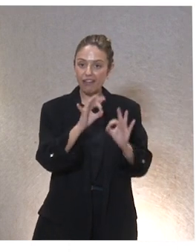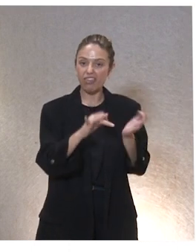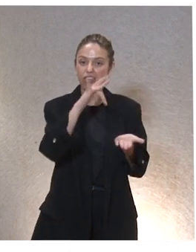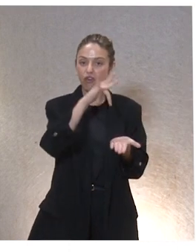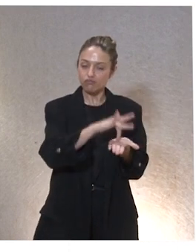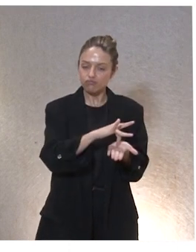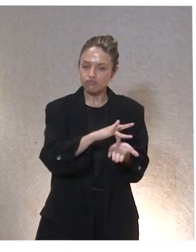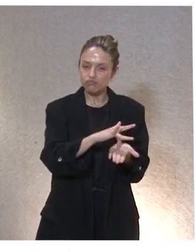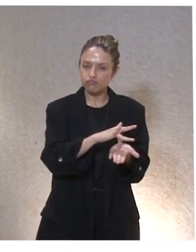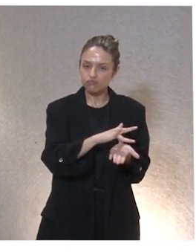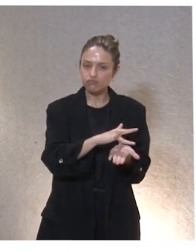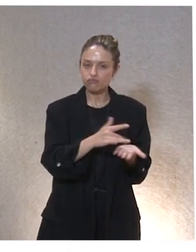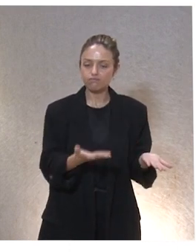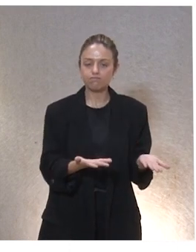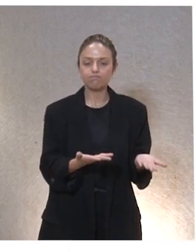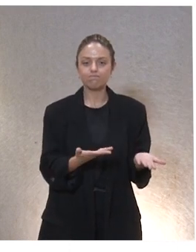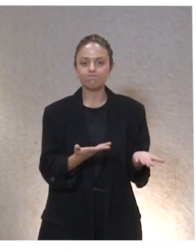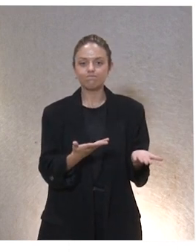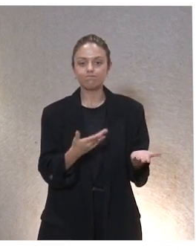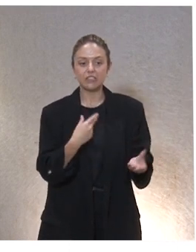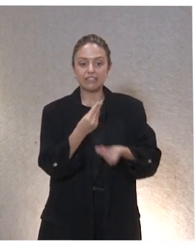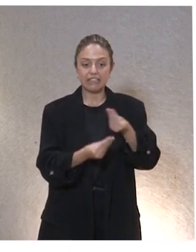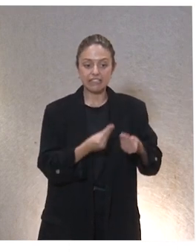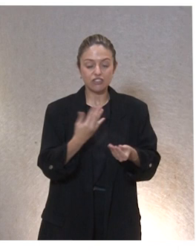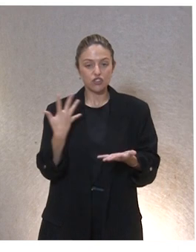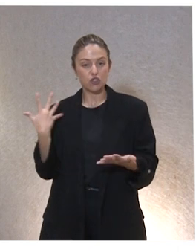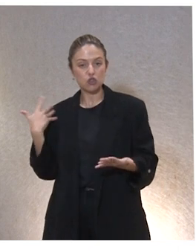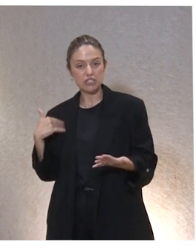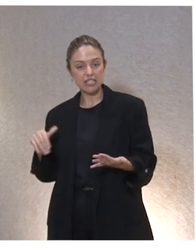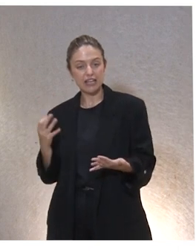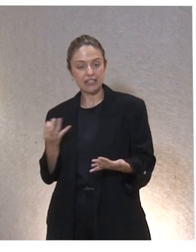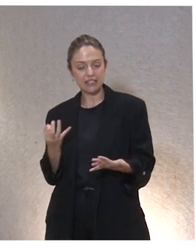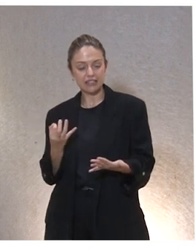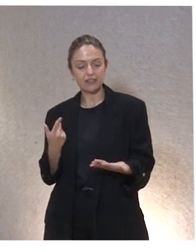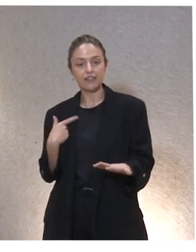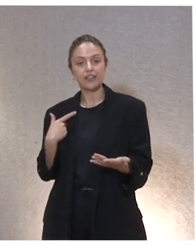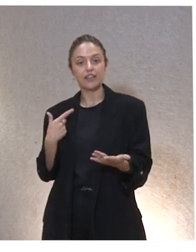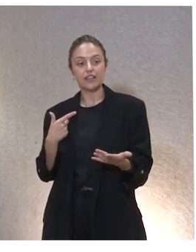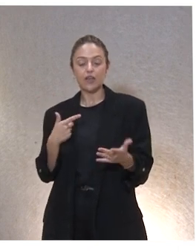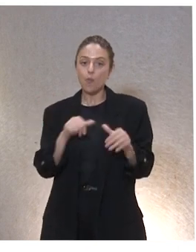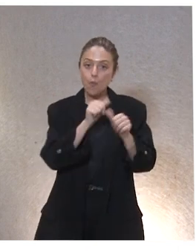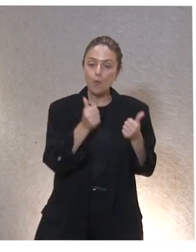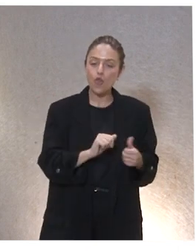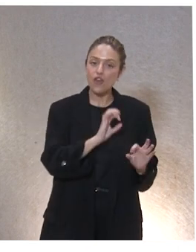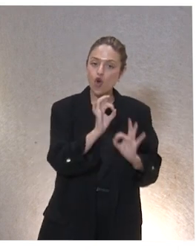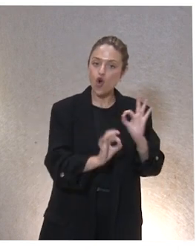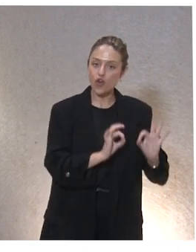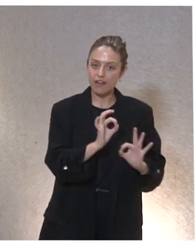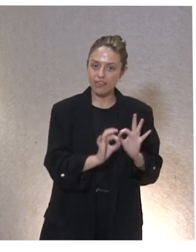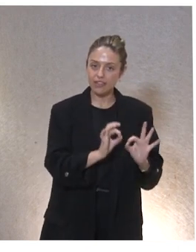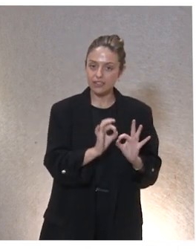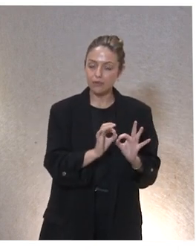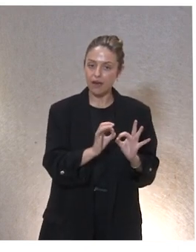viaje habíamos hecho? ¿Qué decía Tatiana? Pues el viaje que habíamos hecho es el modelo organizativo, siempre he estado